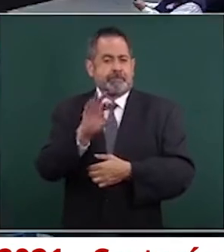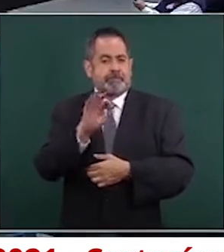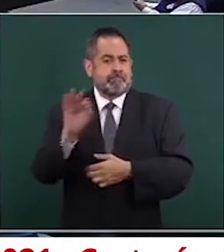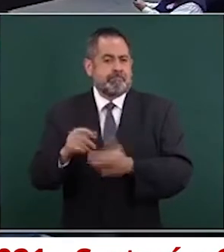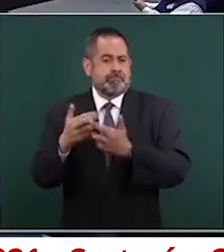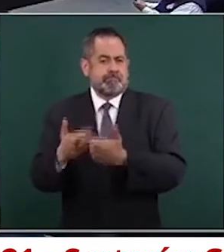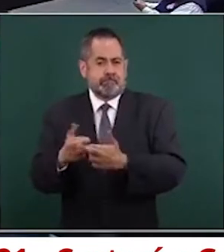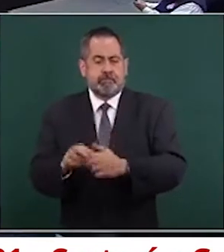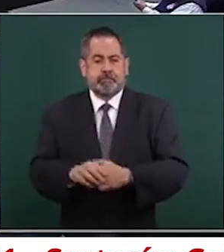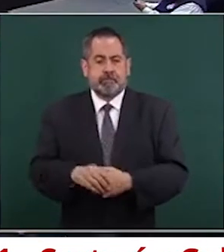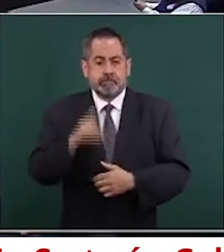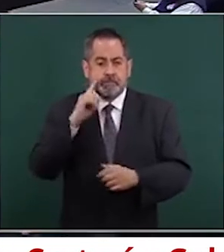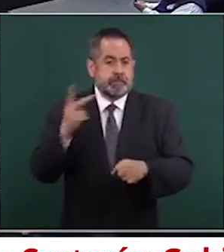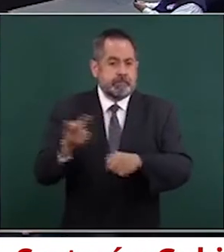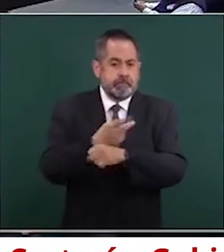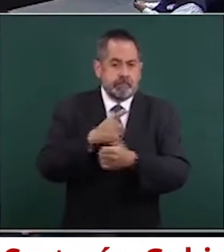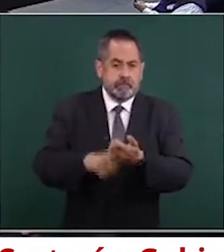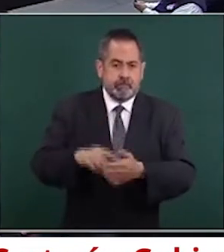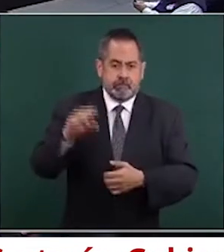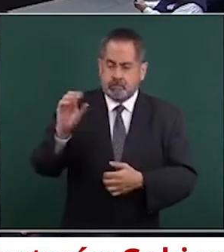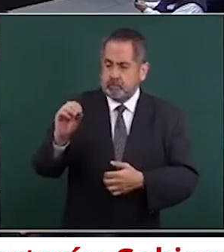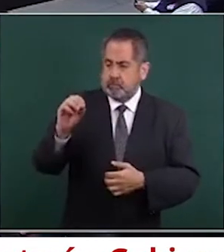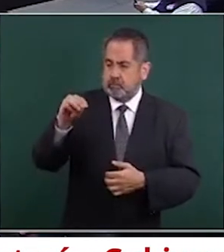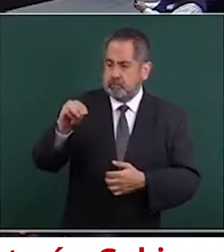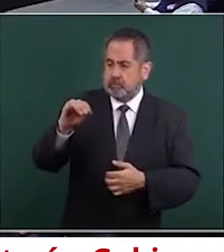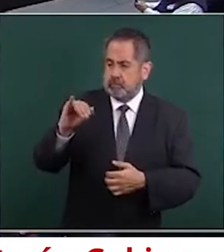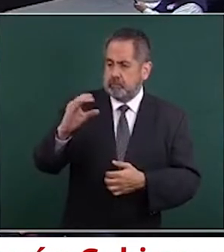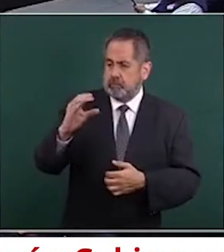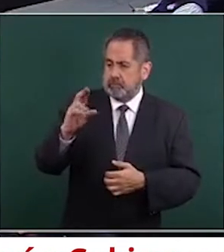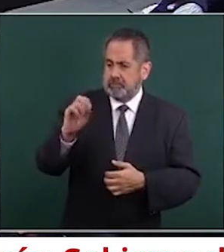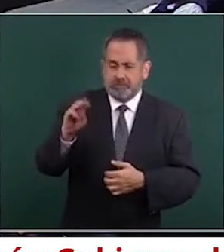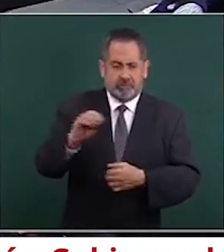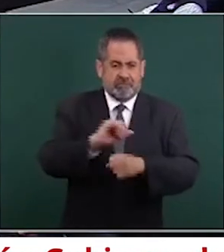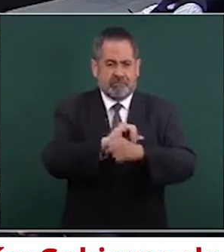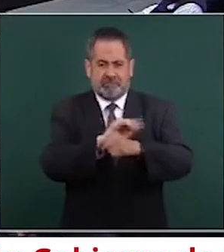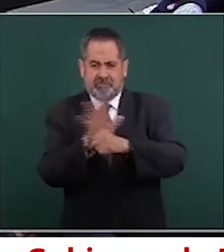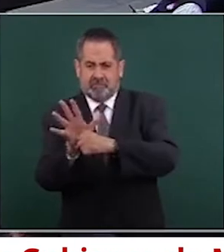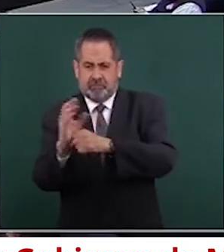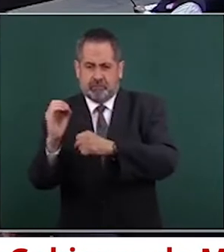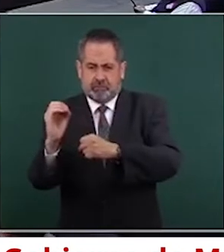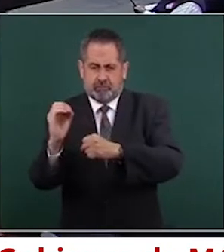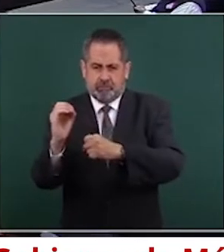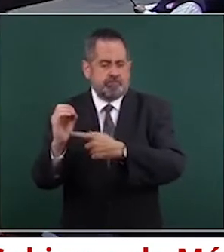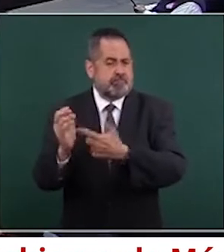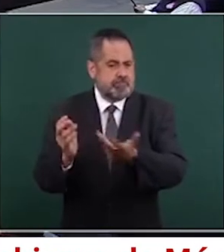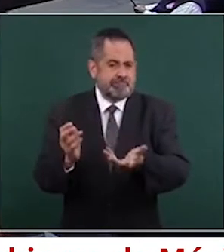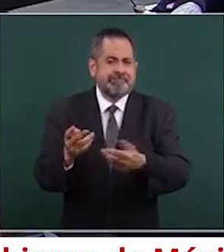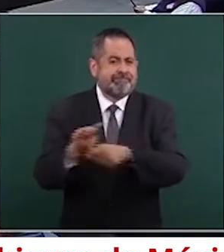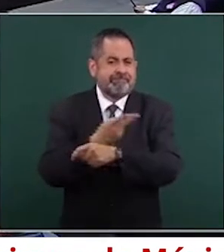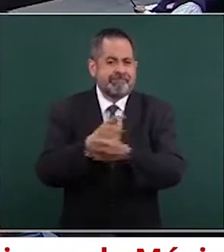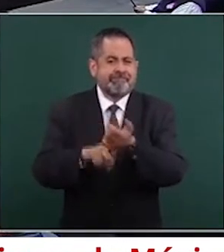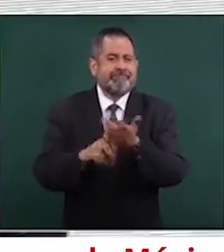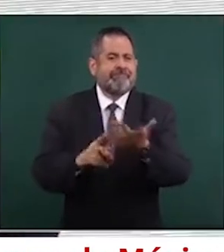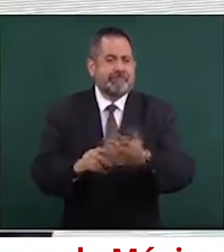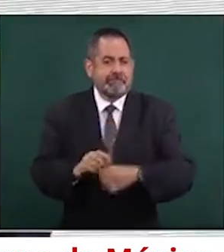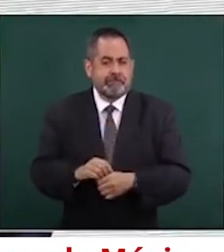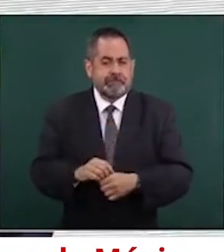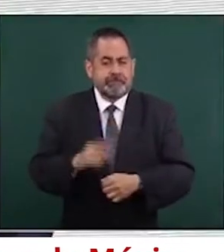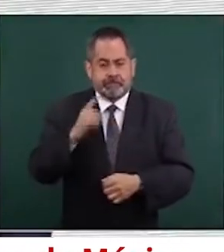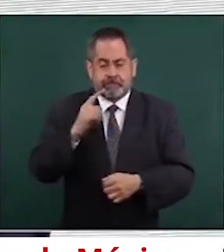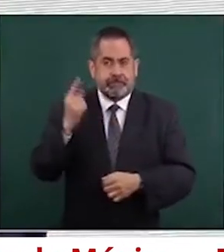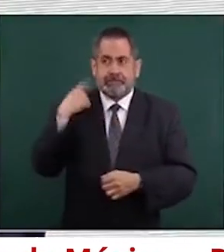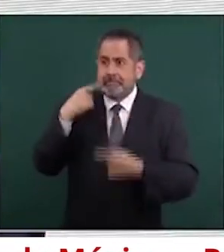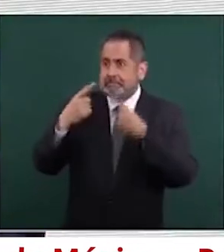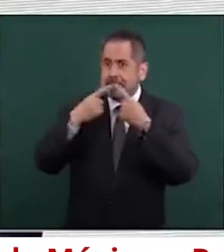Omicron. Ha habido mucha especulación, como lo anunciamos desde el fin de semana reciente, respecto a Omicron.